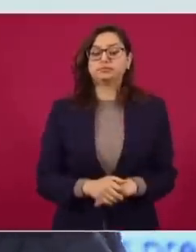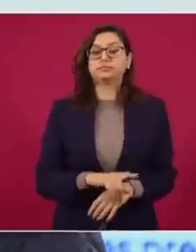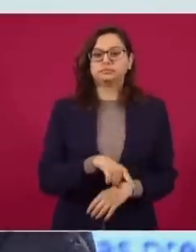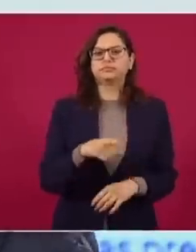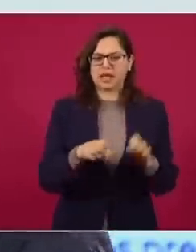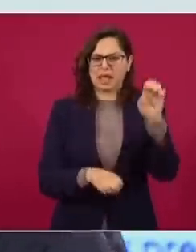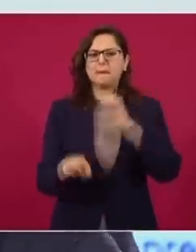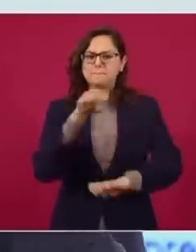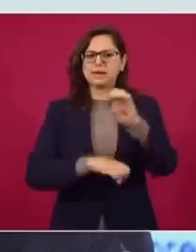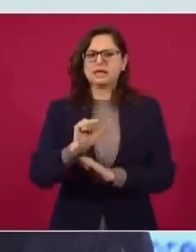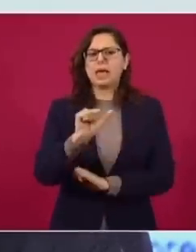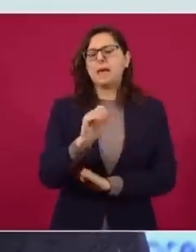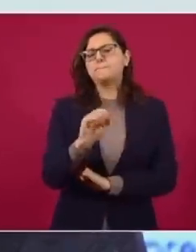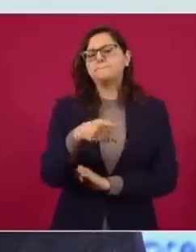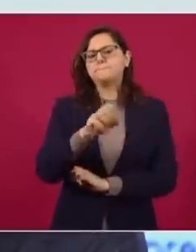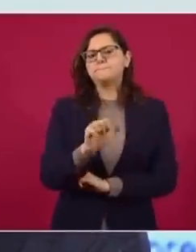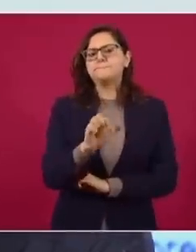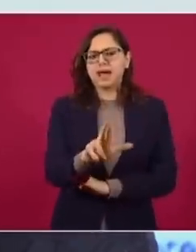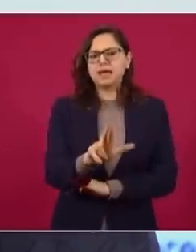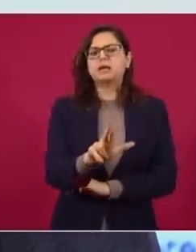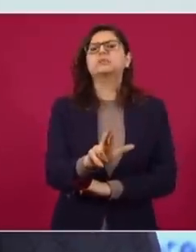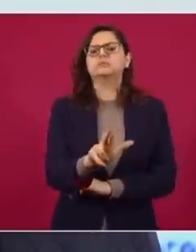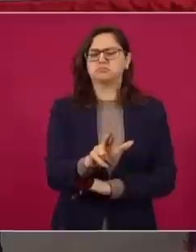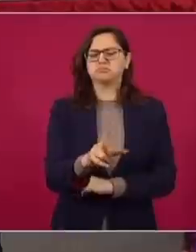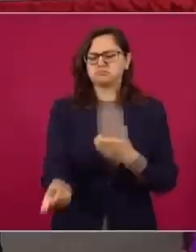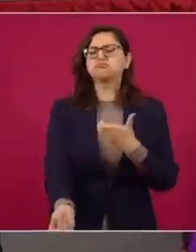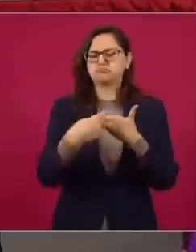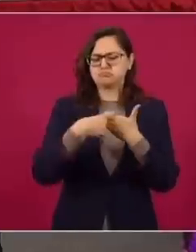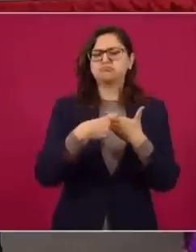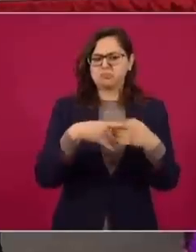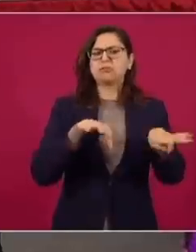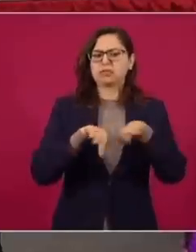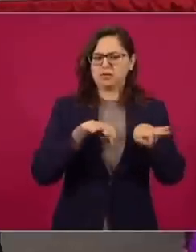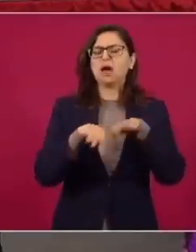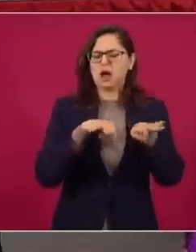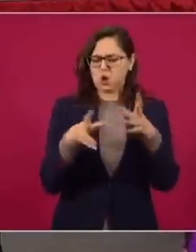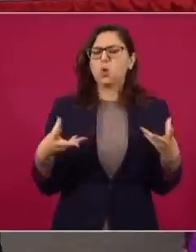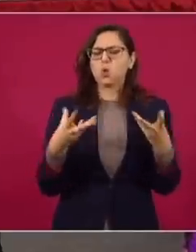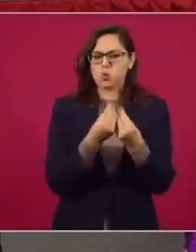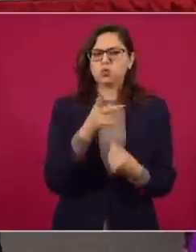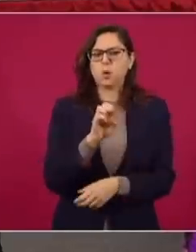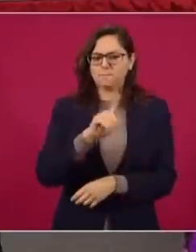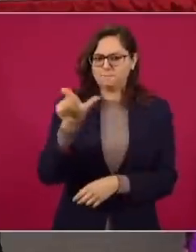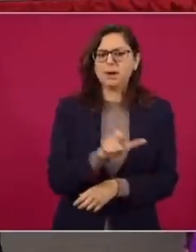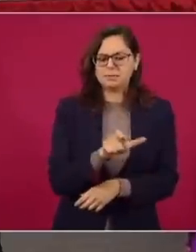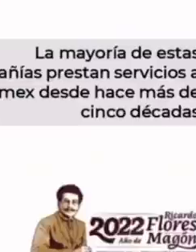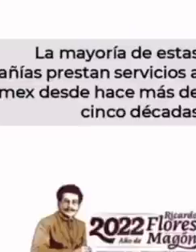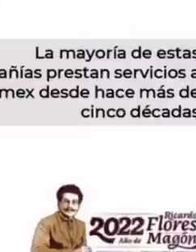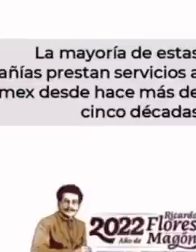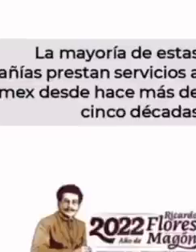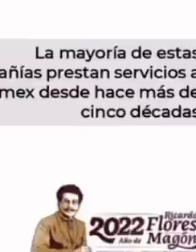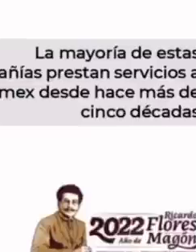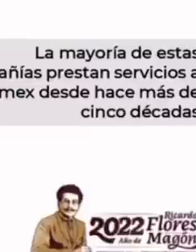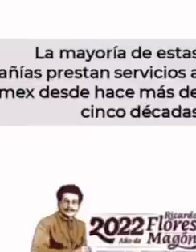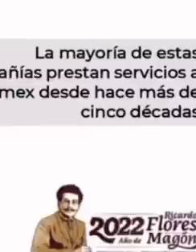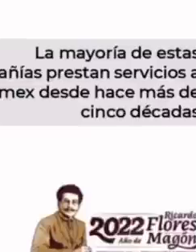encuentra ubicada en el quinto lugar dentro de las 25 empresas que más le facturan a Pemex.